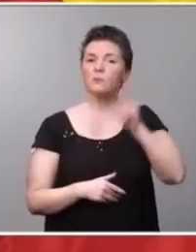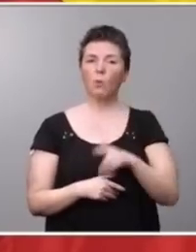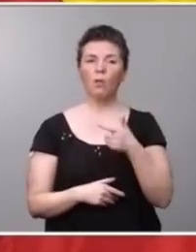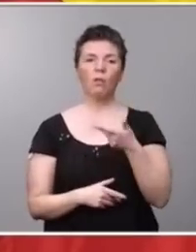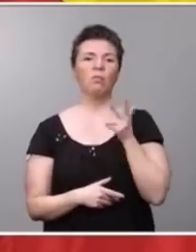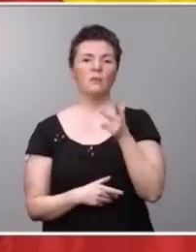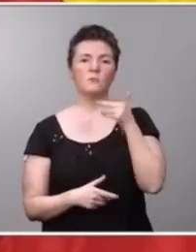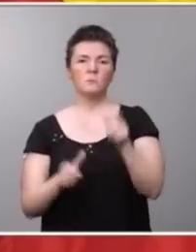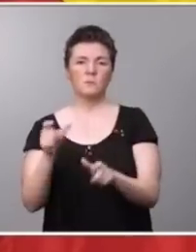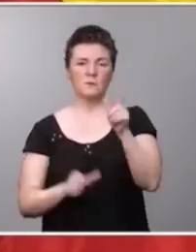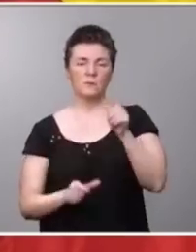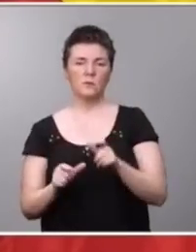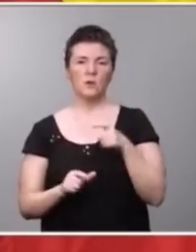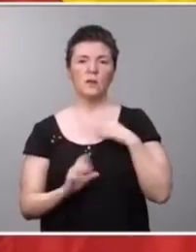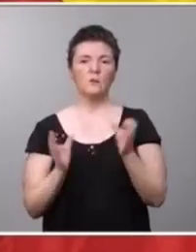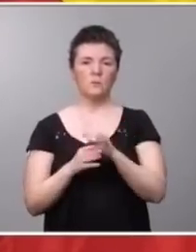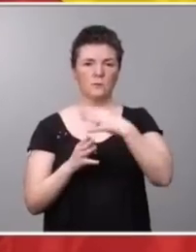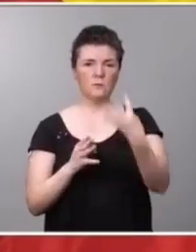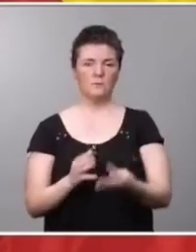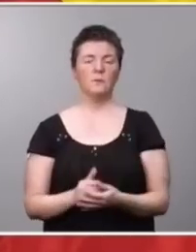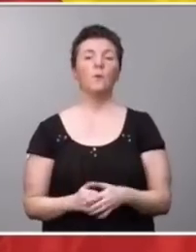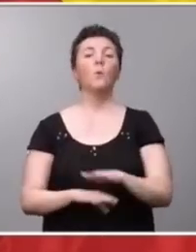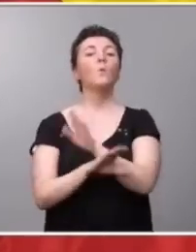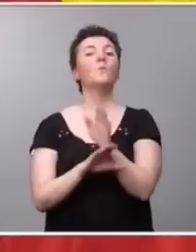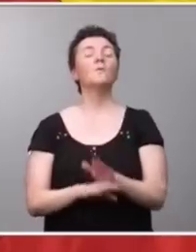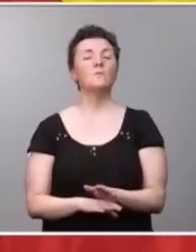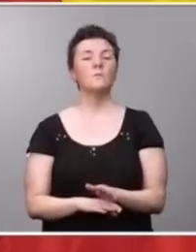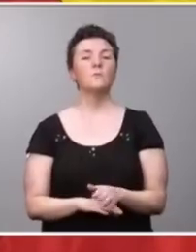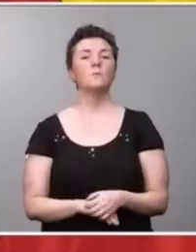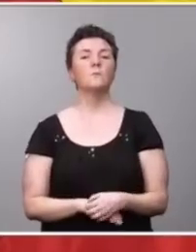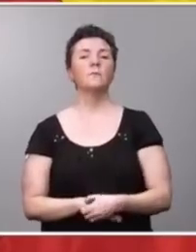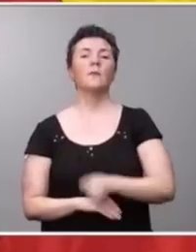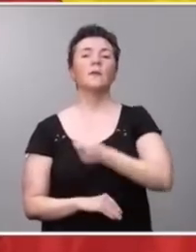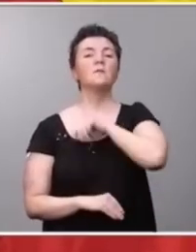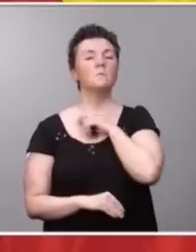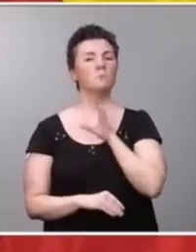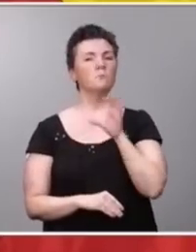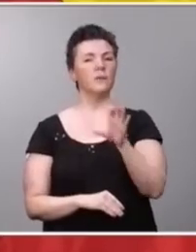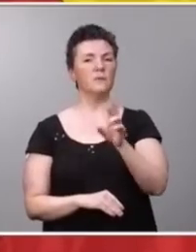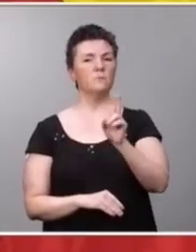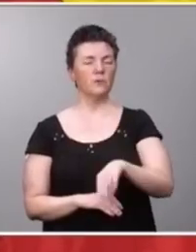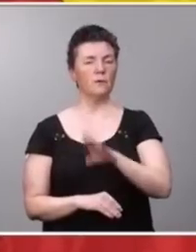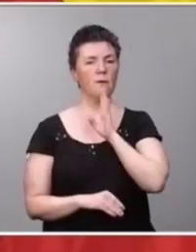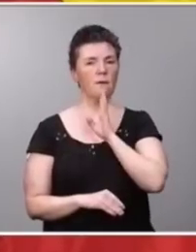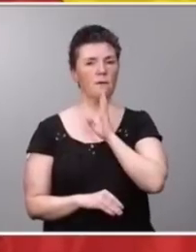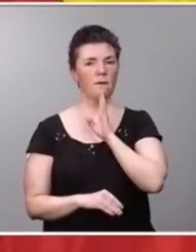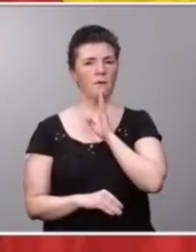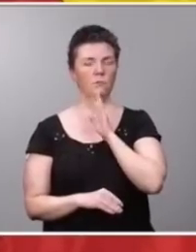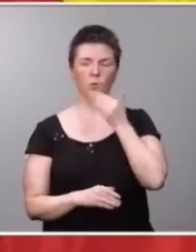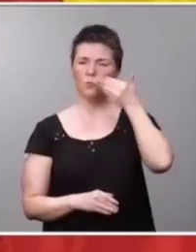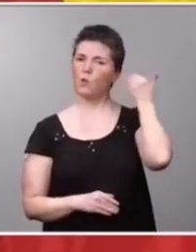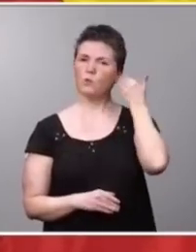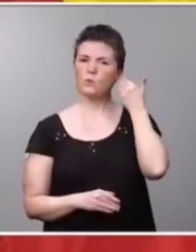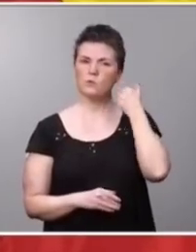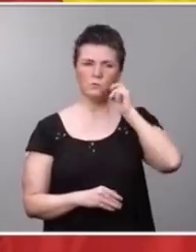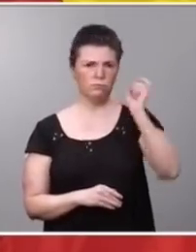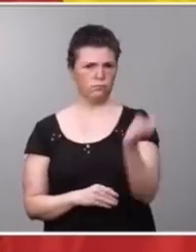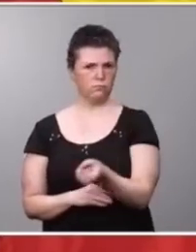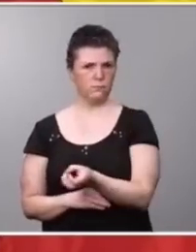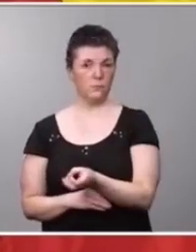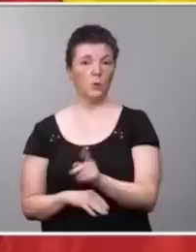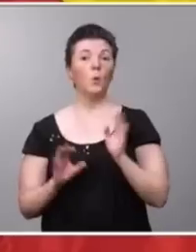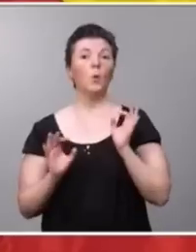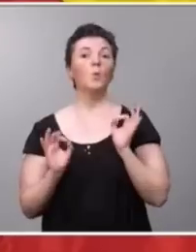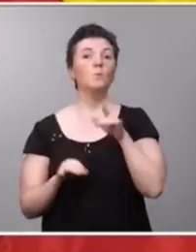personas LGTBI. Por último, España es un país, como les decía antes, muy orgulloso de su diversidad y precisamente por eso